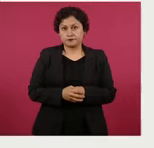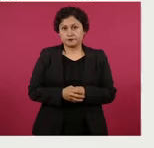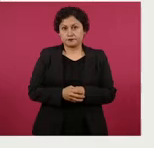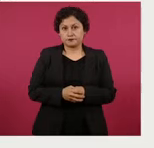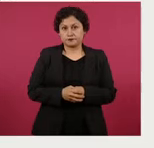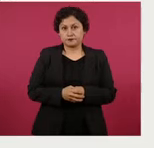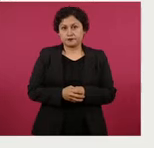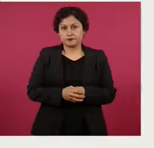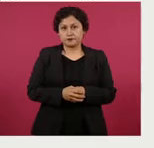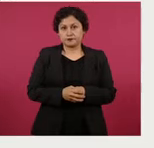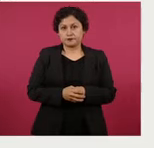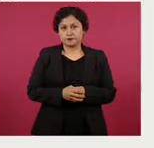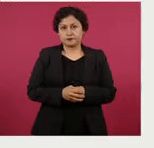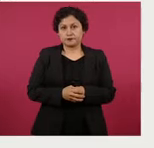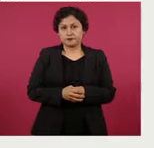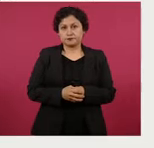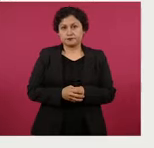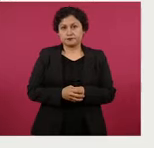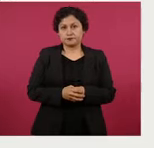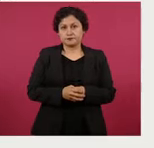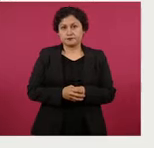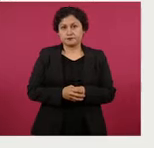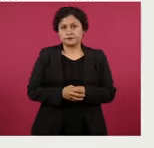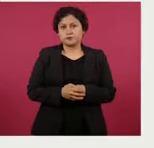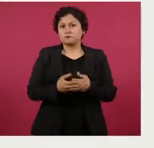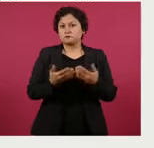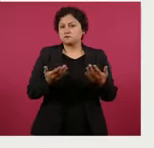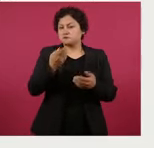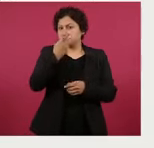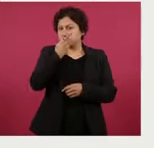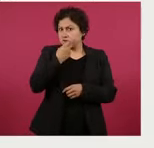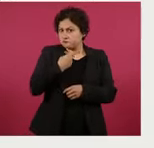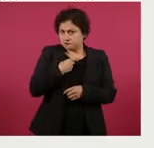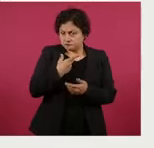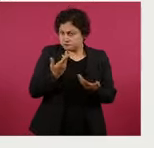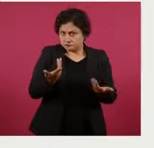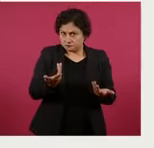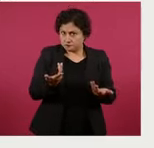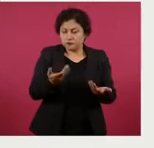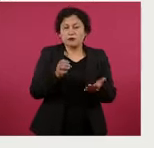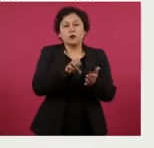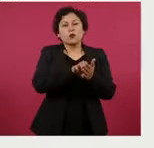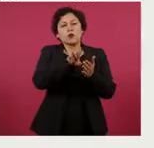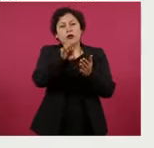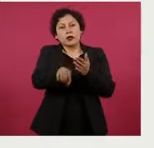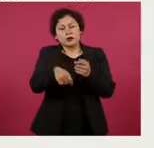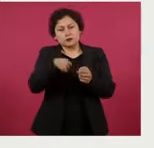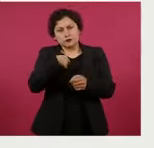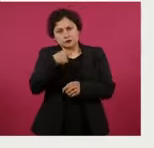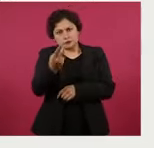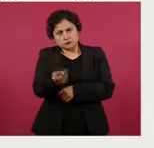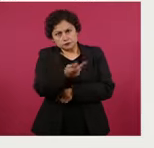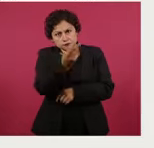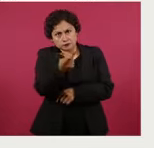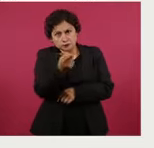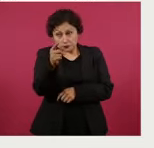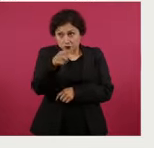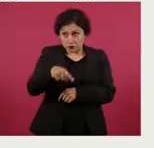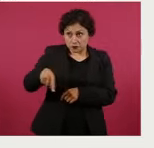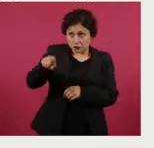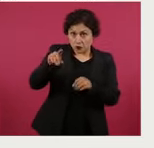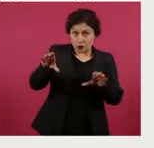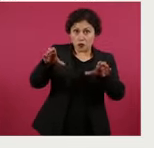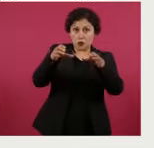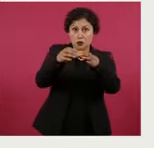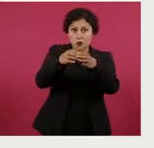sino si está bien que las organizaciones a